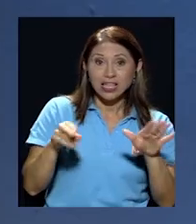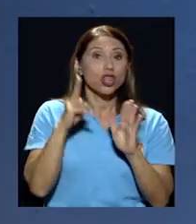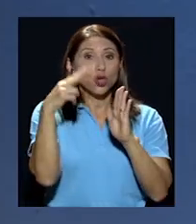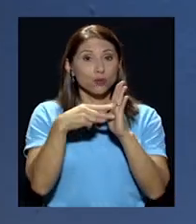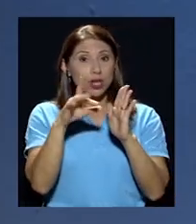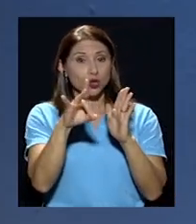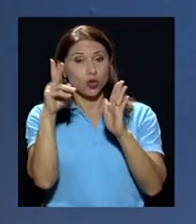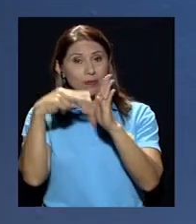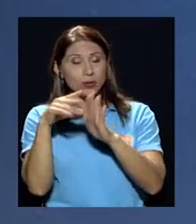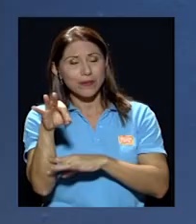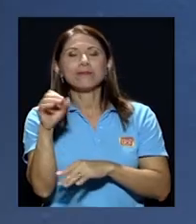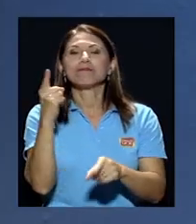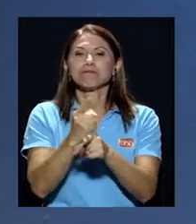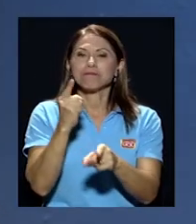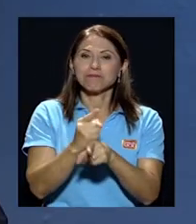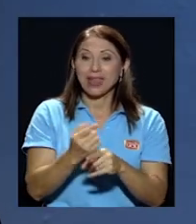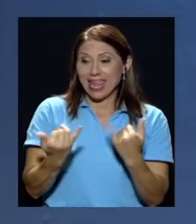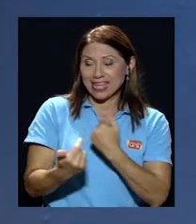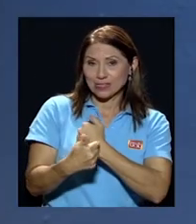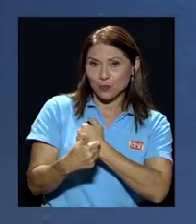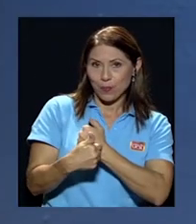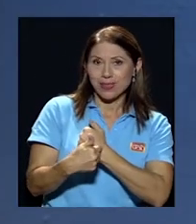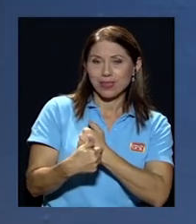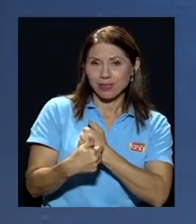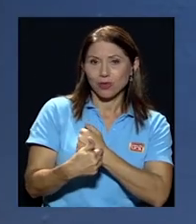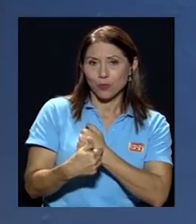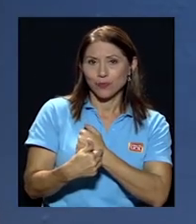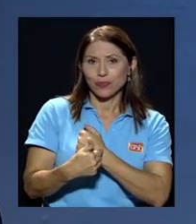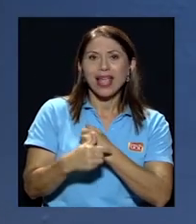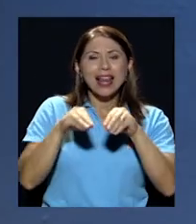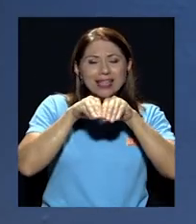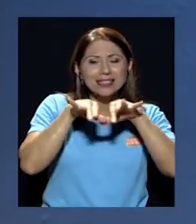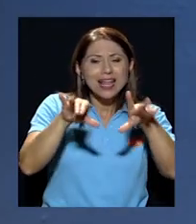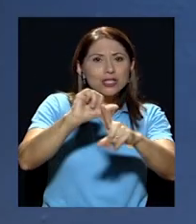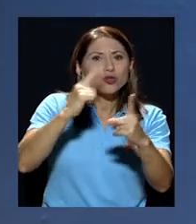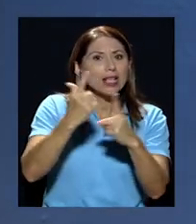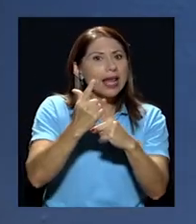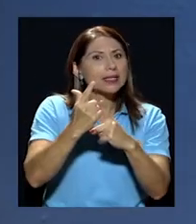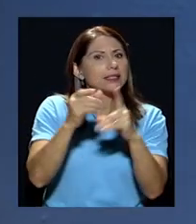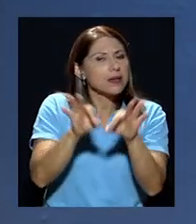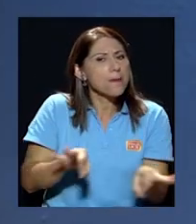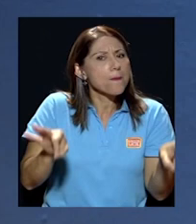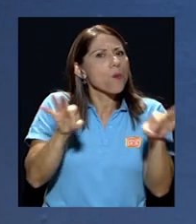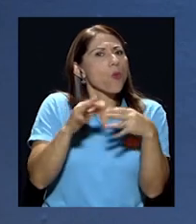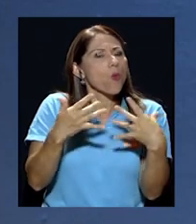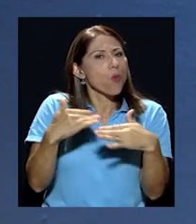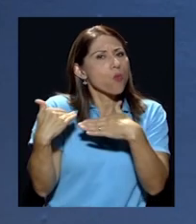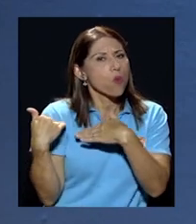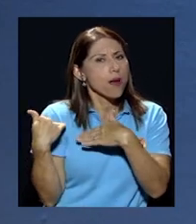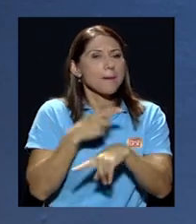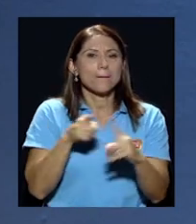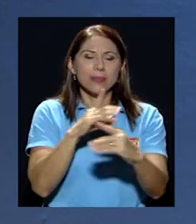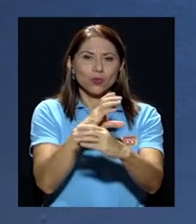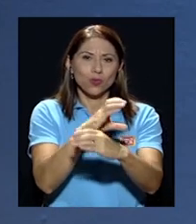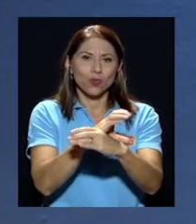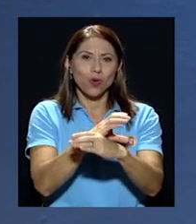en este momento las redes tienen un un peso importante pero hay que tener mucho cuidado porque también como